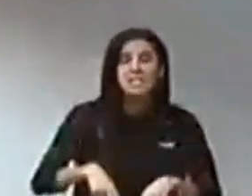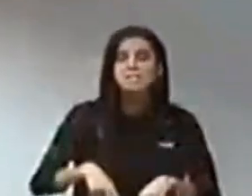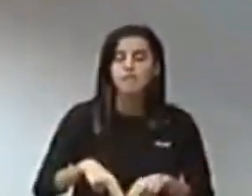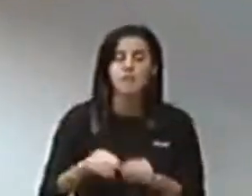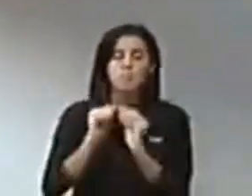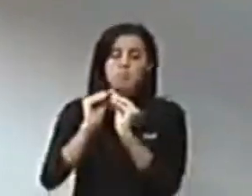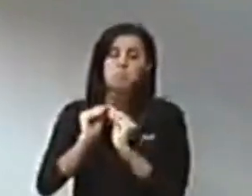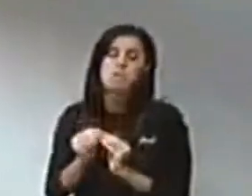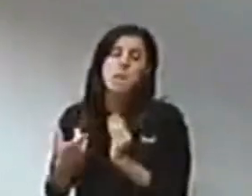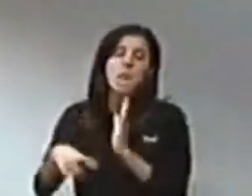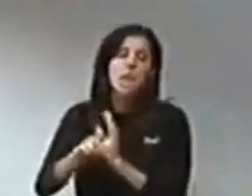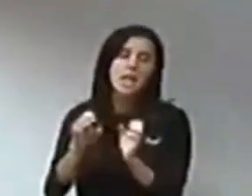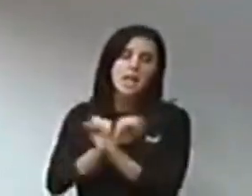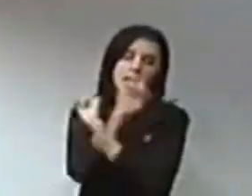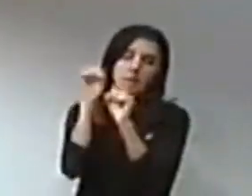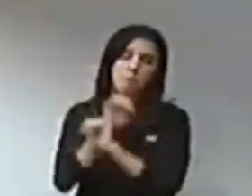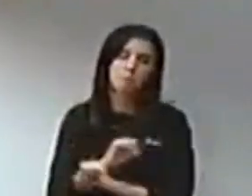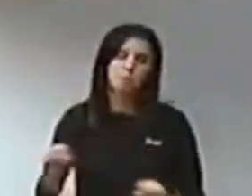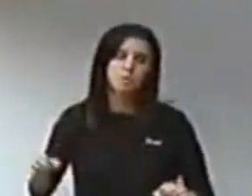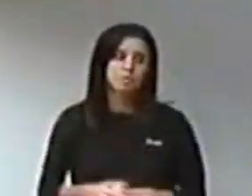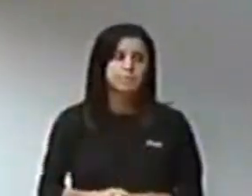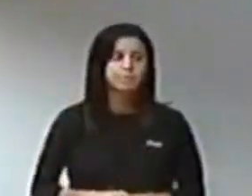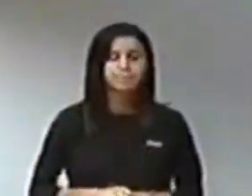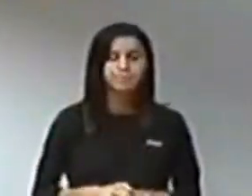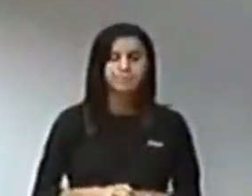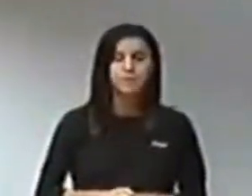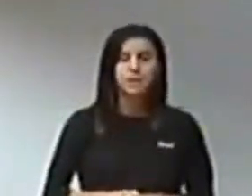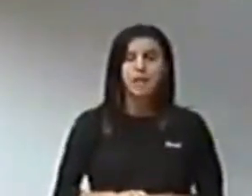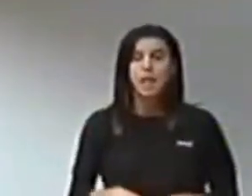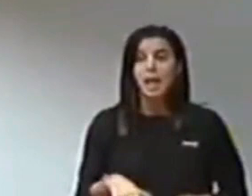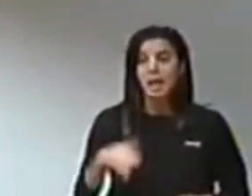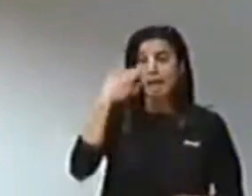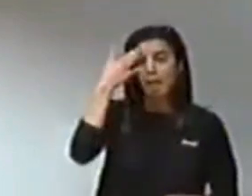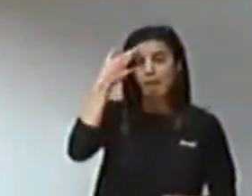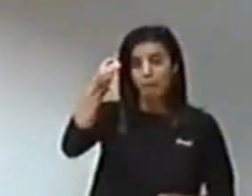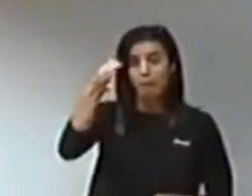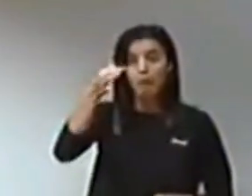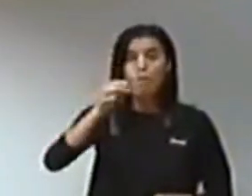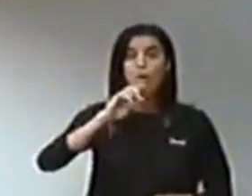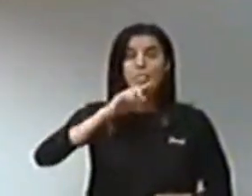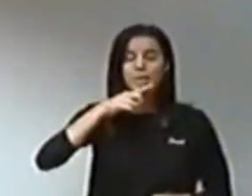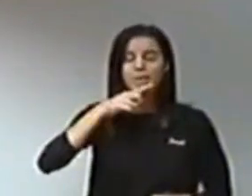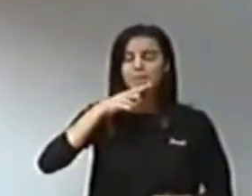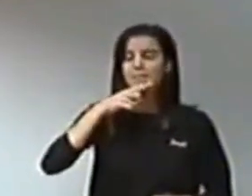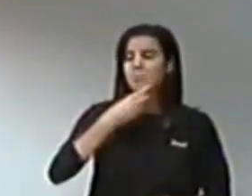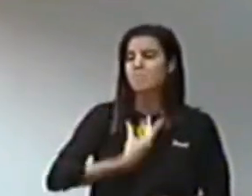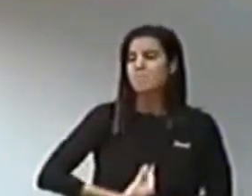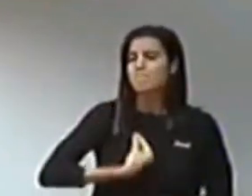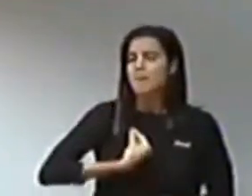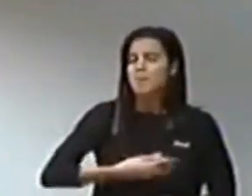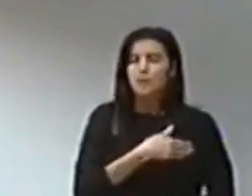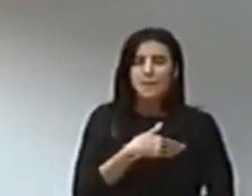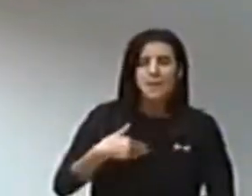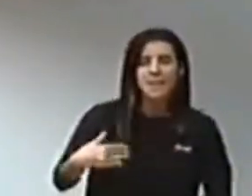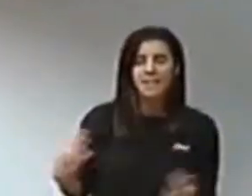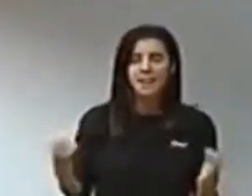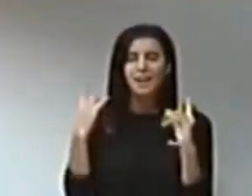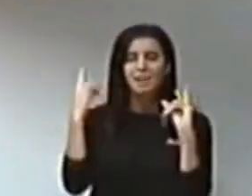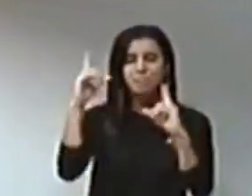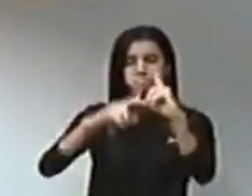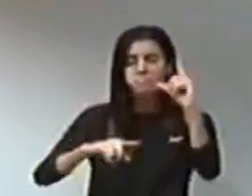la elaboración de esta ley. El interés y la preocupación del pueblo de Elche por proteger el palmeral ha sido constante